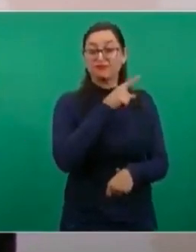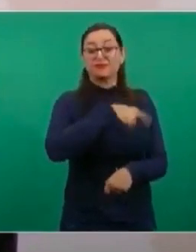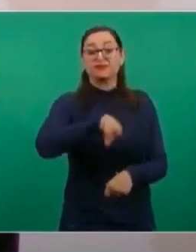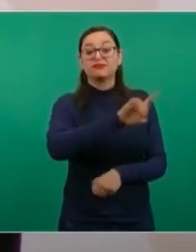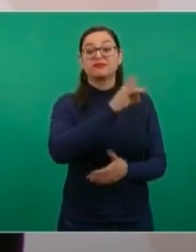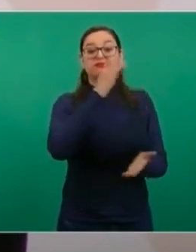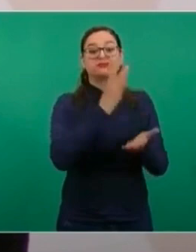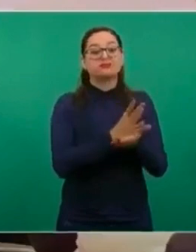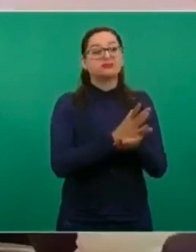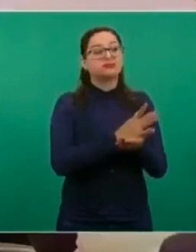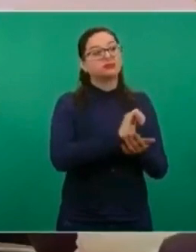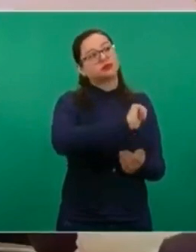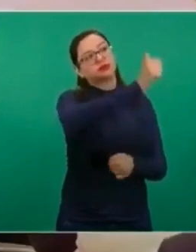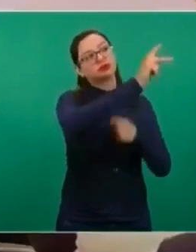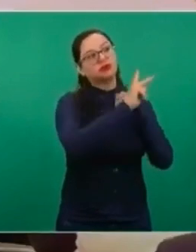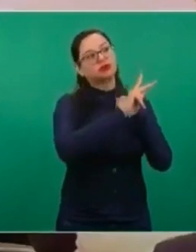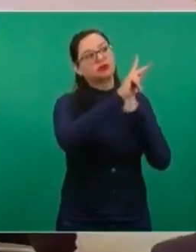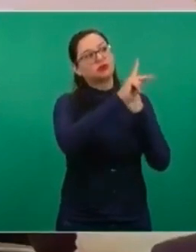vendían